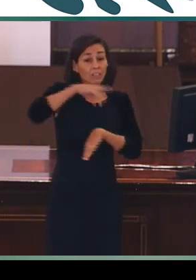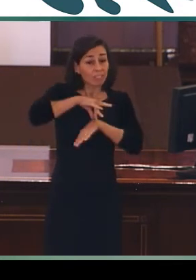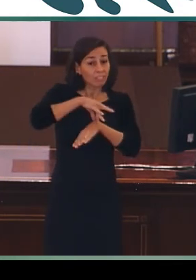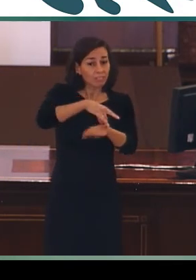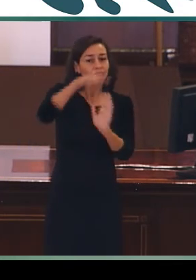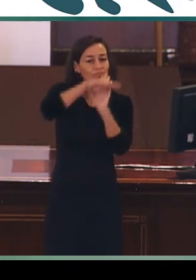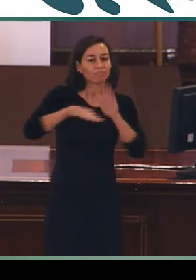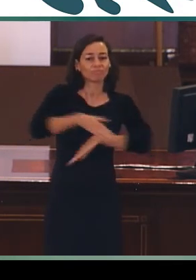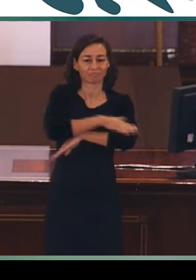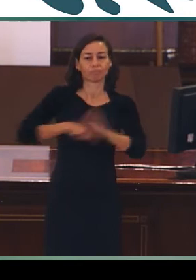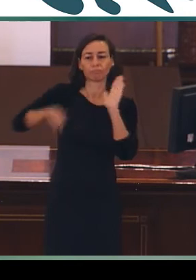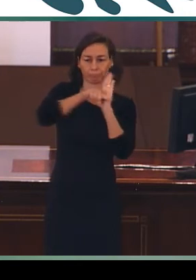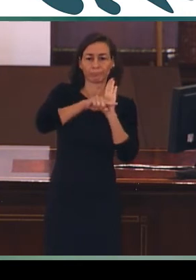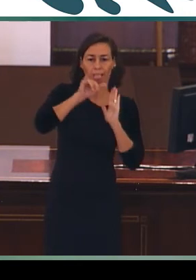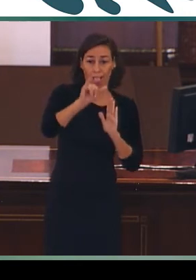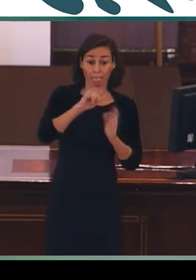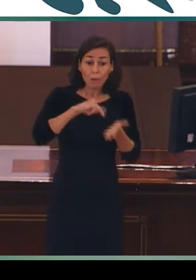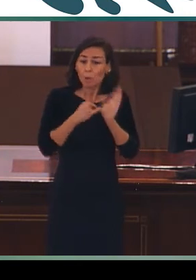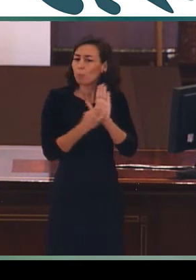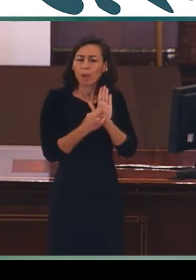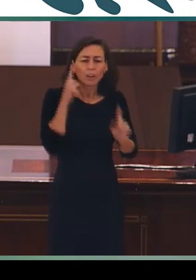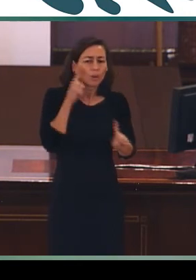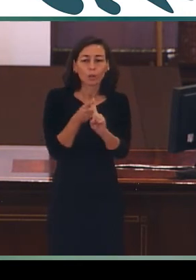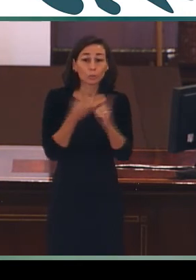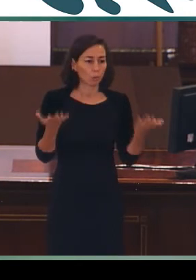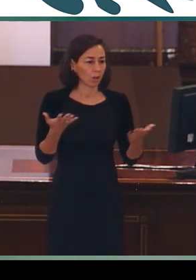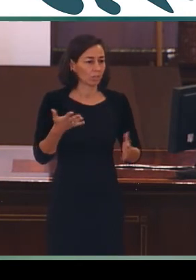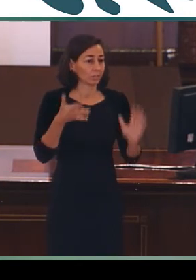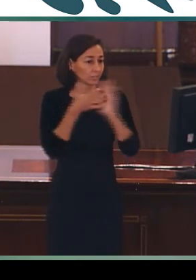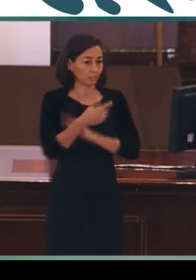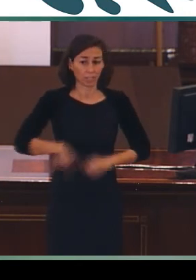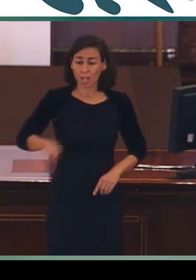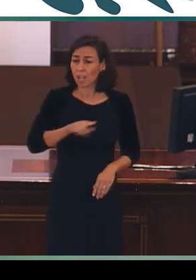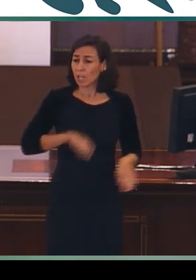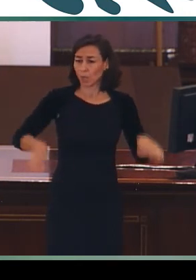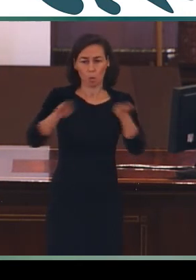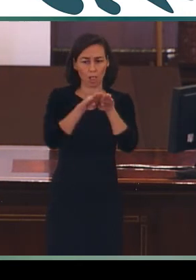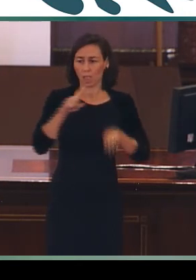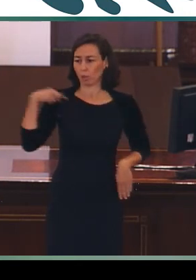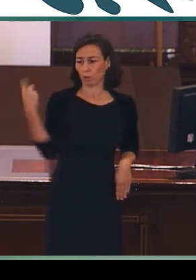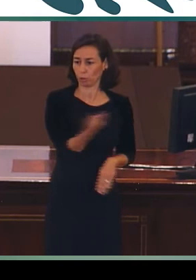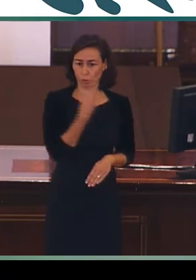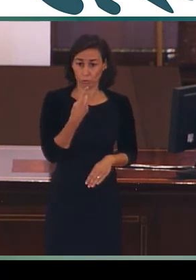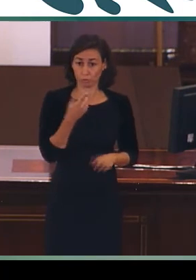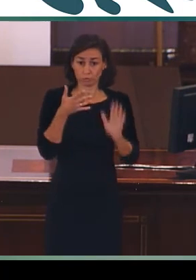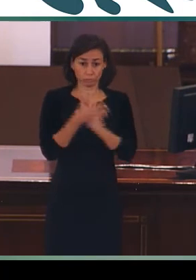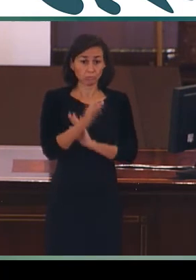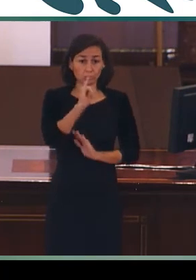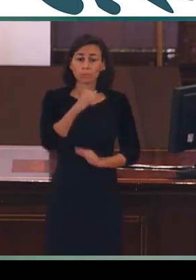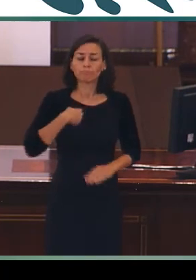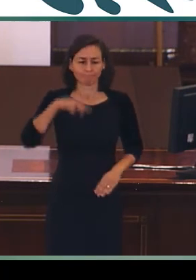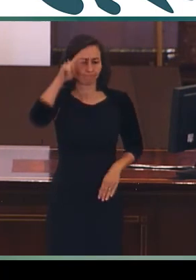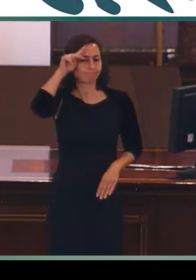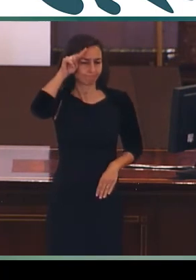Uno de los objetivos de este plan es precisamente la igualdad para todas las personas cuestión que como podéis observar nos